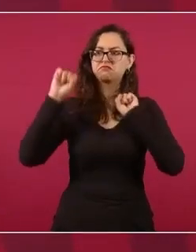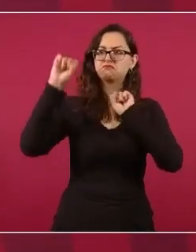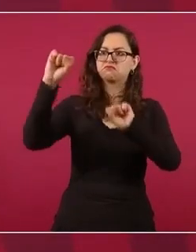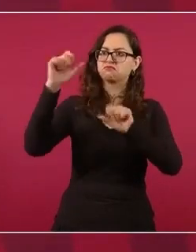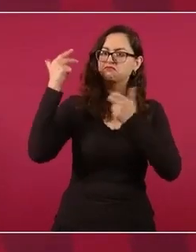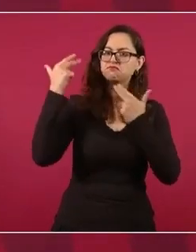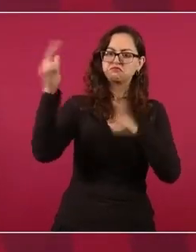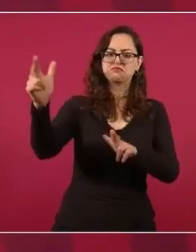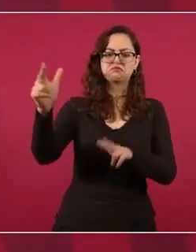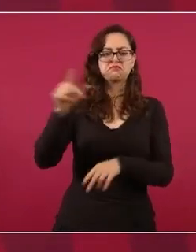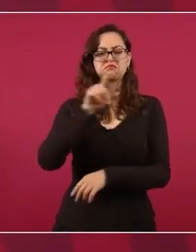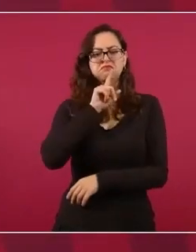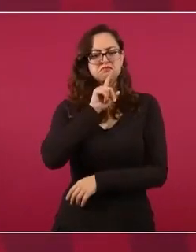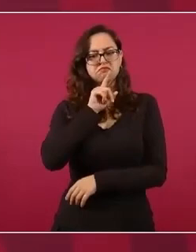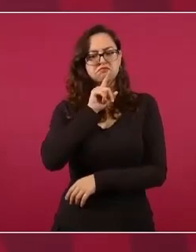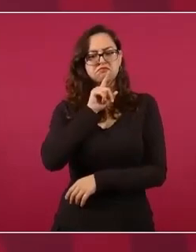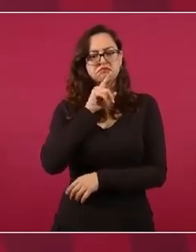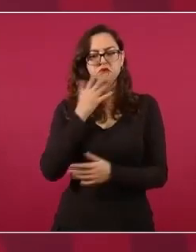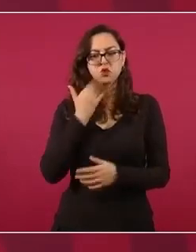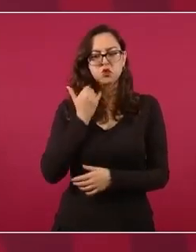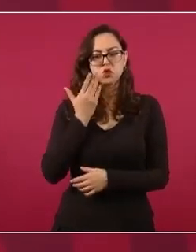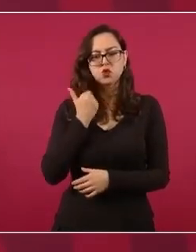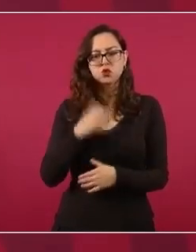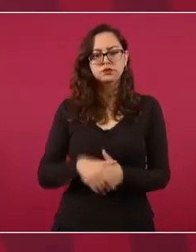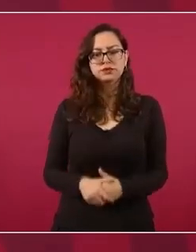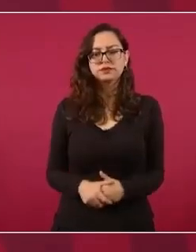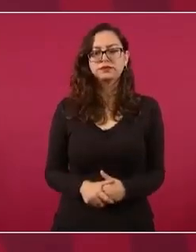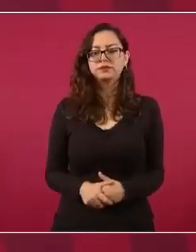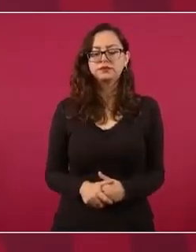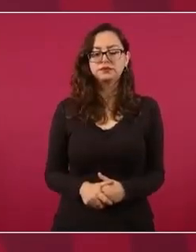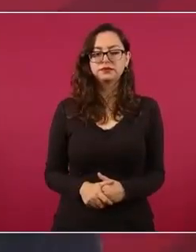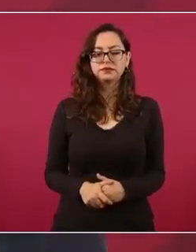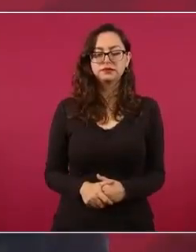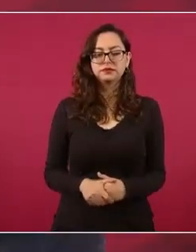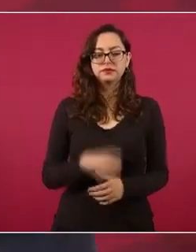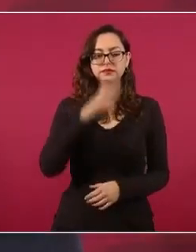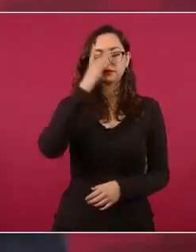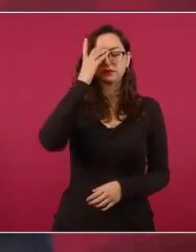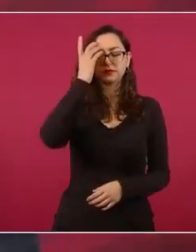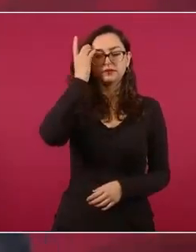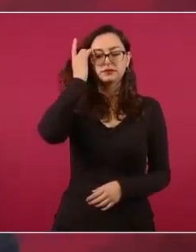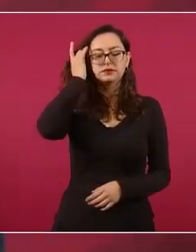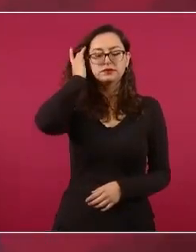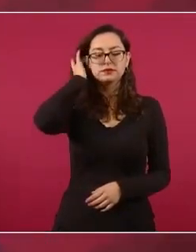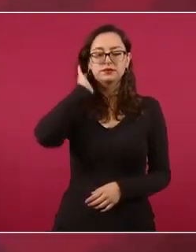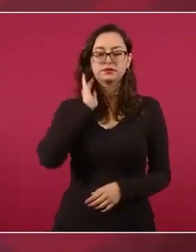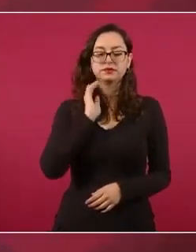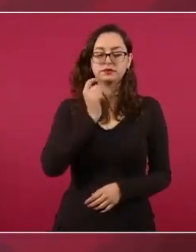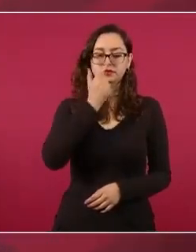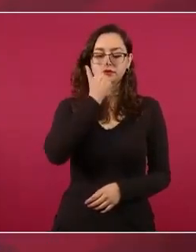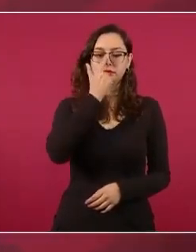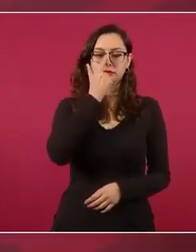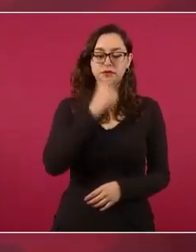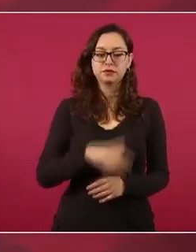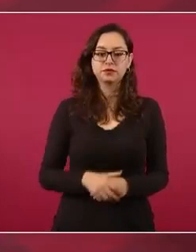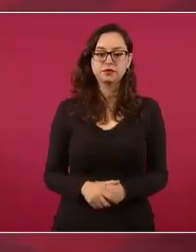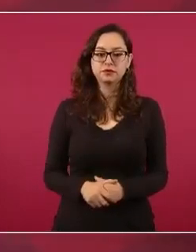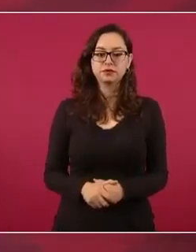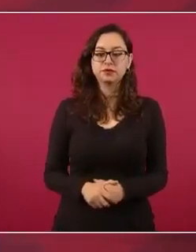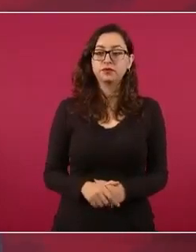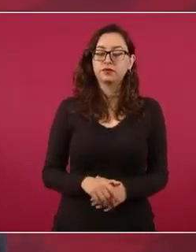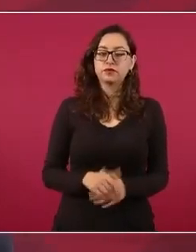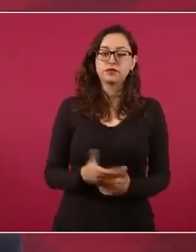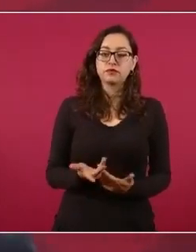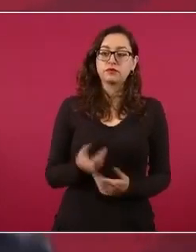Ahora, Baja California Sur se me presentó una denuncia